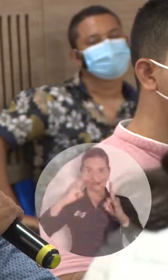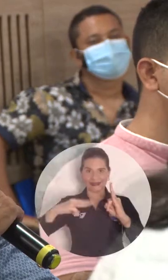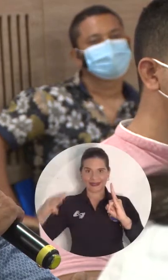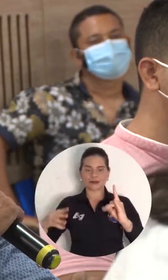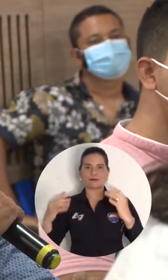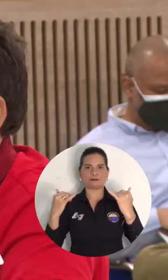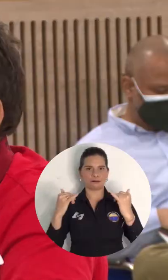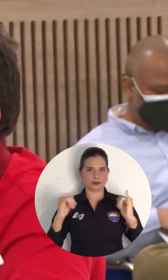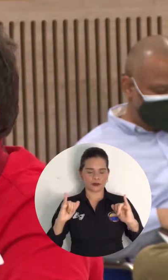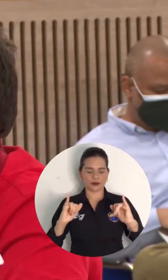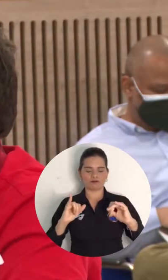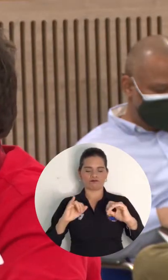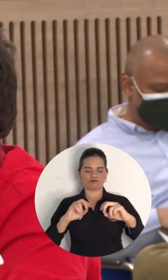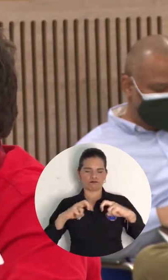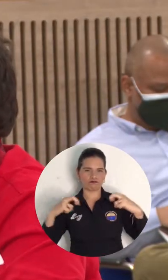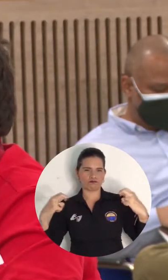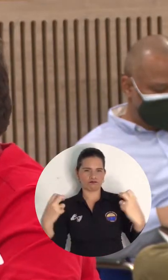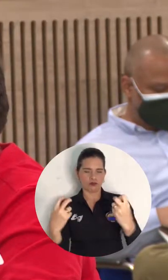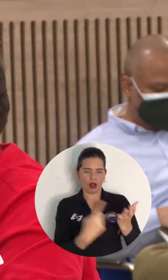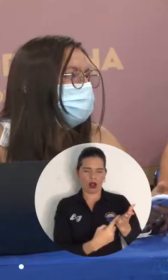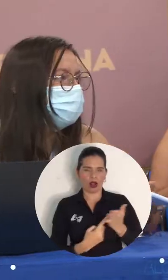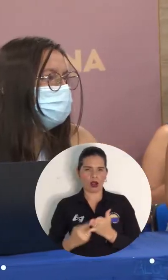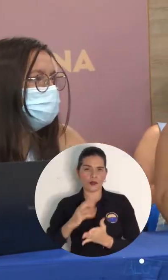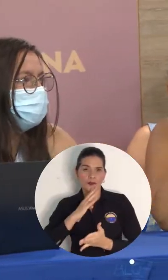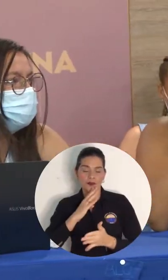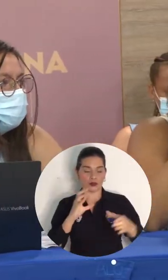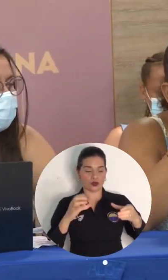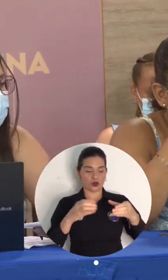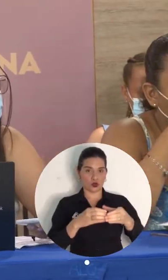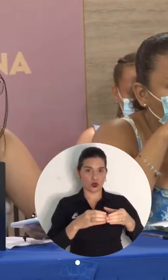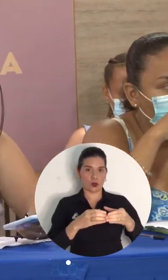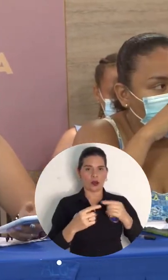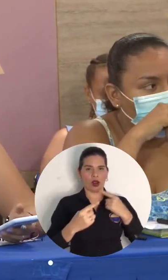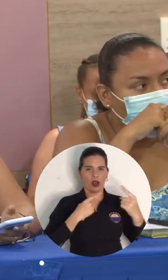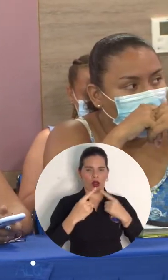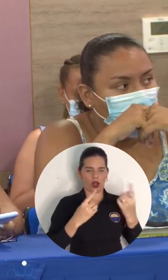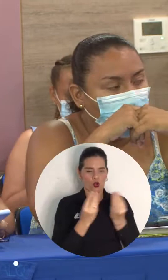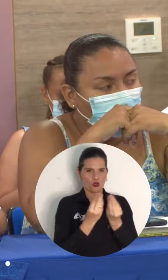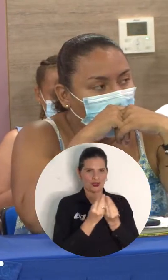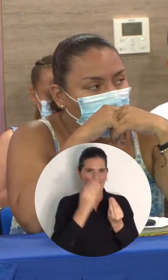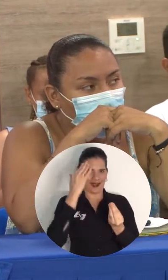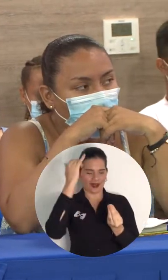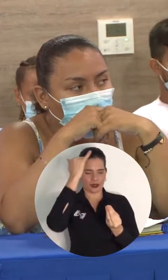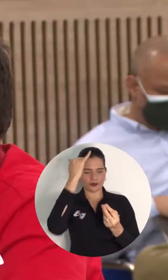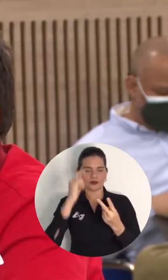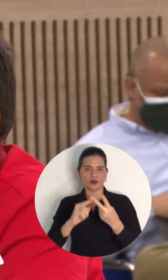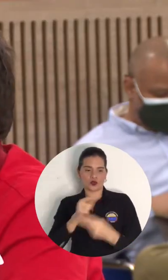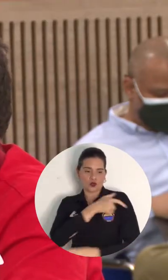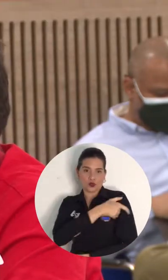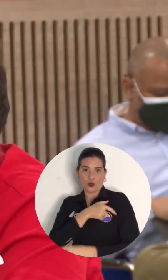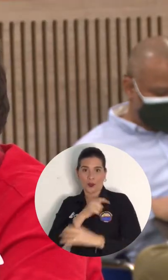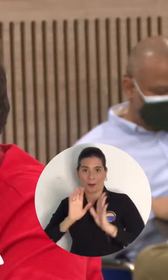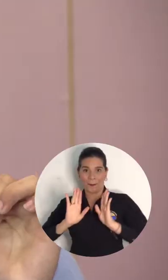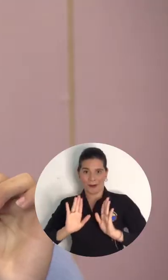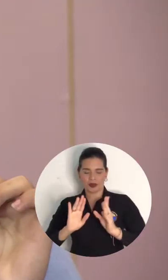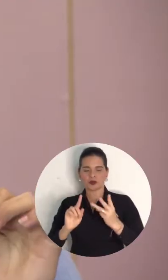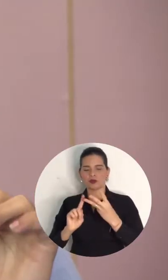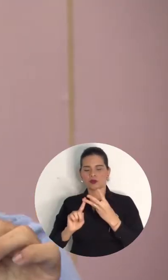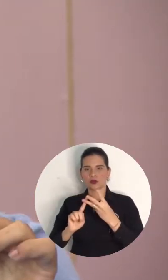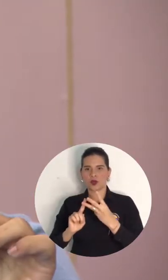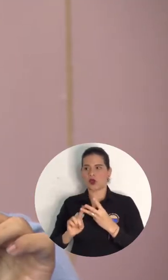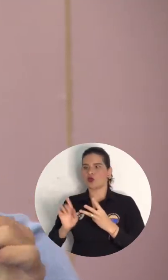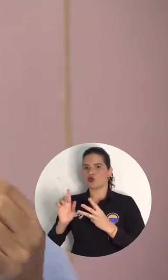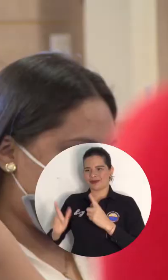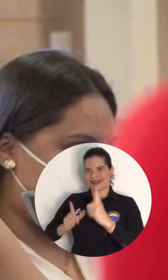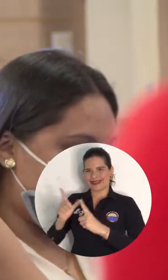En la Universidad del Magdalena se desarrolló una mesa de trabajo entre la Comisión del Diálogo del Consejo Académico, el Comité Promotor del Paro,